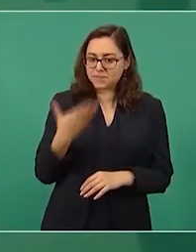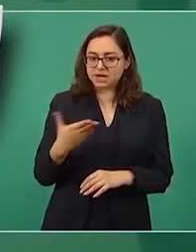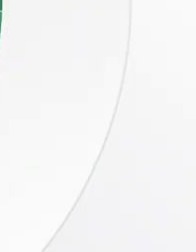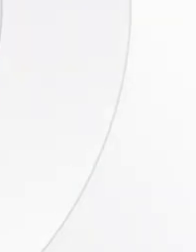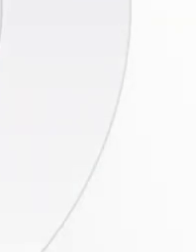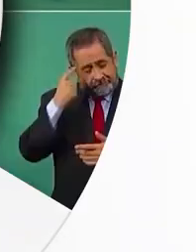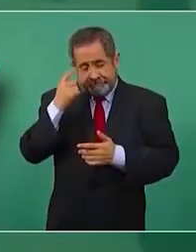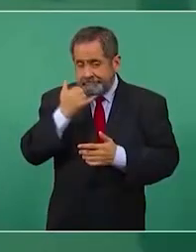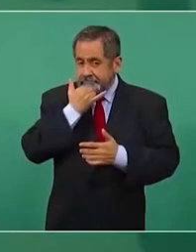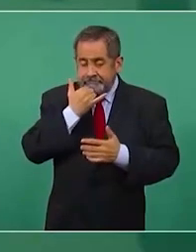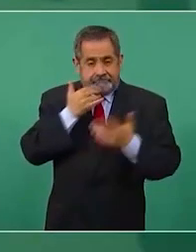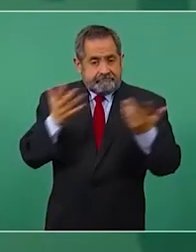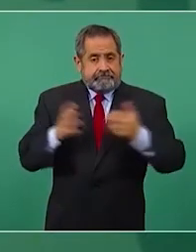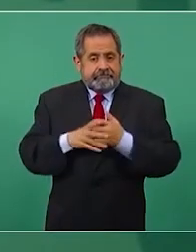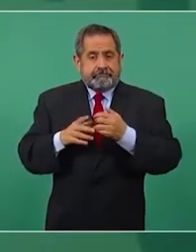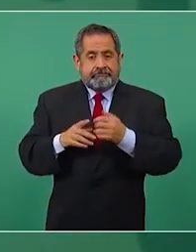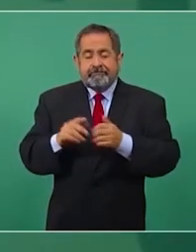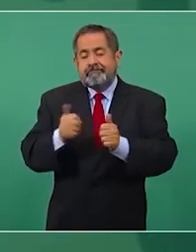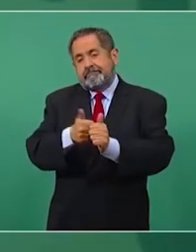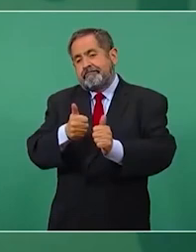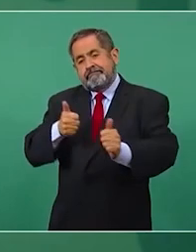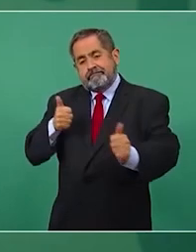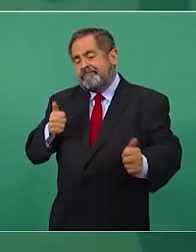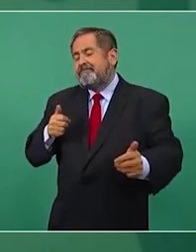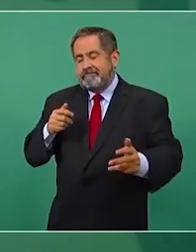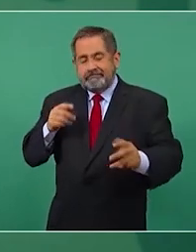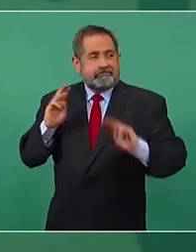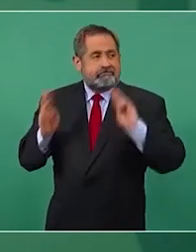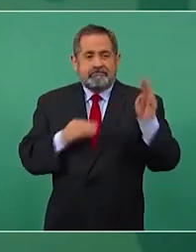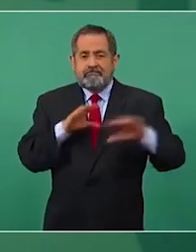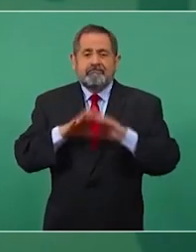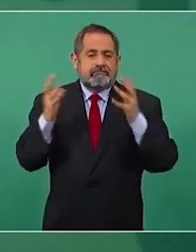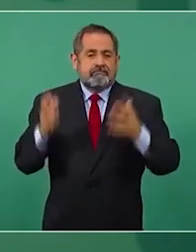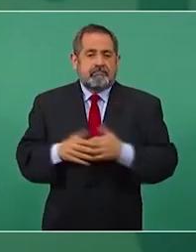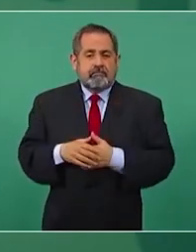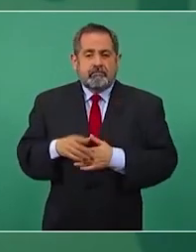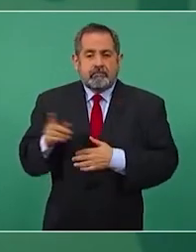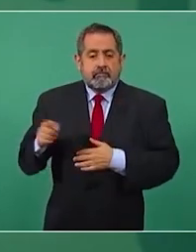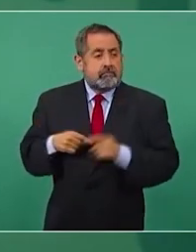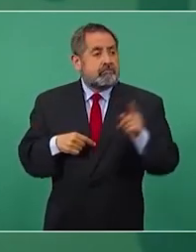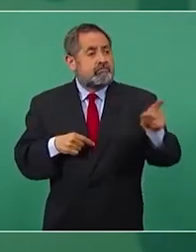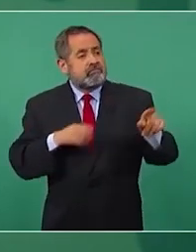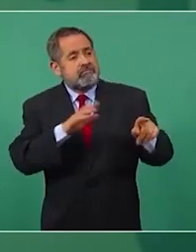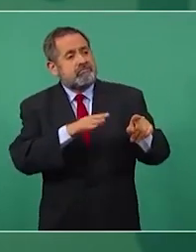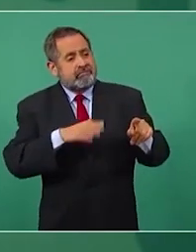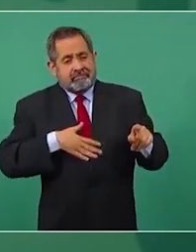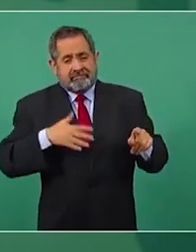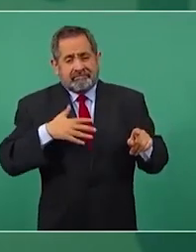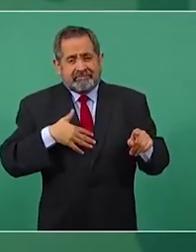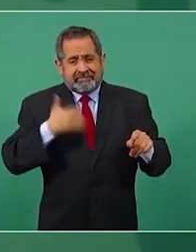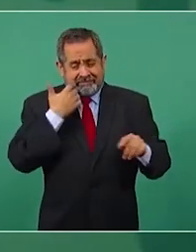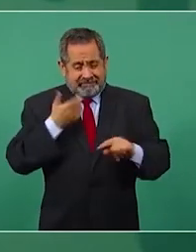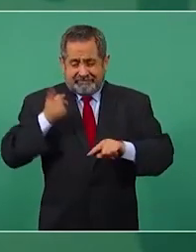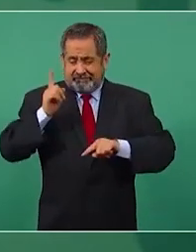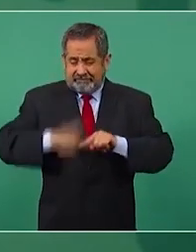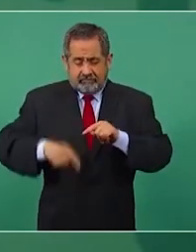bien. ¿Cuánto atraso hay? Me dicen, me querían quitar el sombrero.